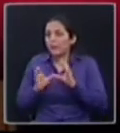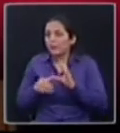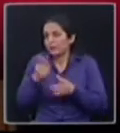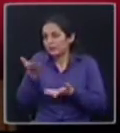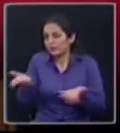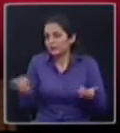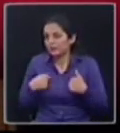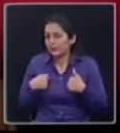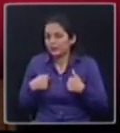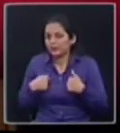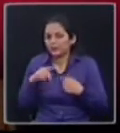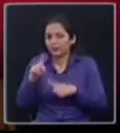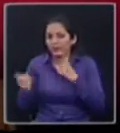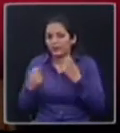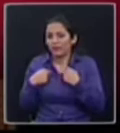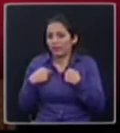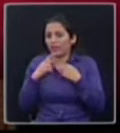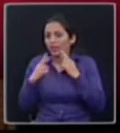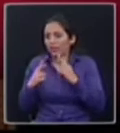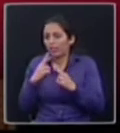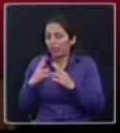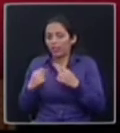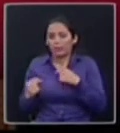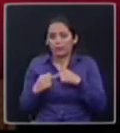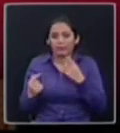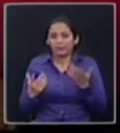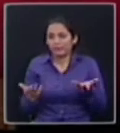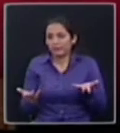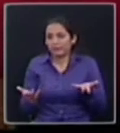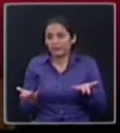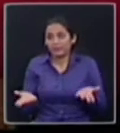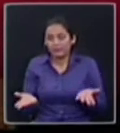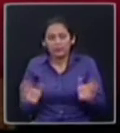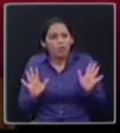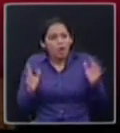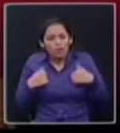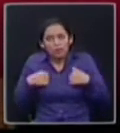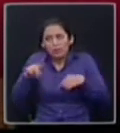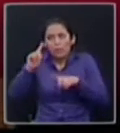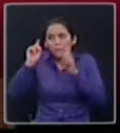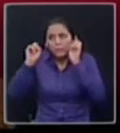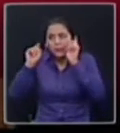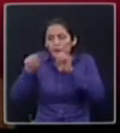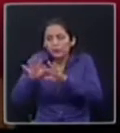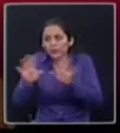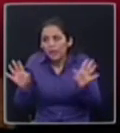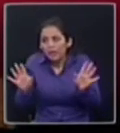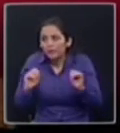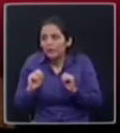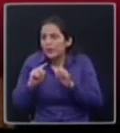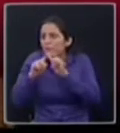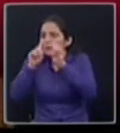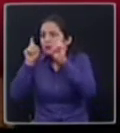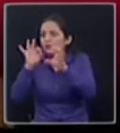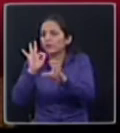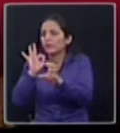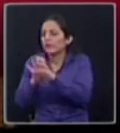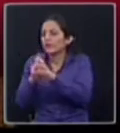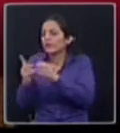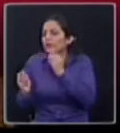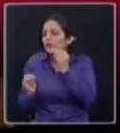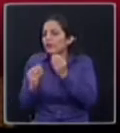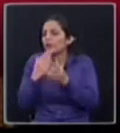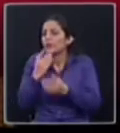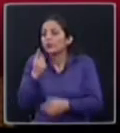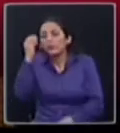repregunta. Pero a también me voy a terminar la respuesta y después continuamos con la siguiente pregunta. Solamente le estoy diciendo que qué tal le pareció lo de la actuación del Consejo de Participación Ciudadana.